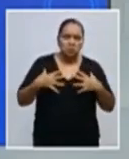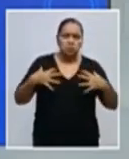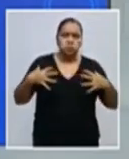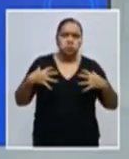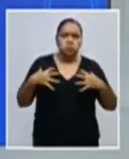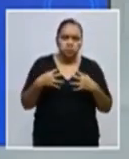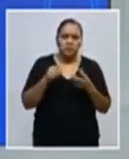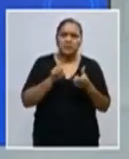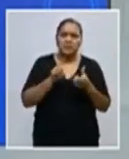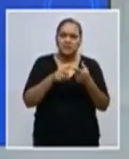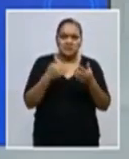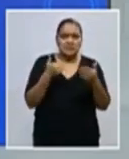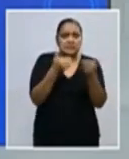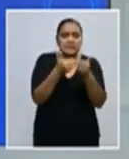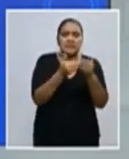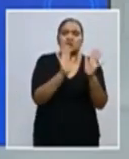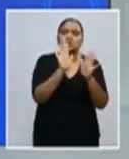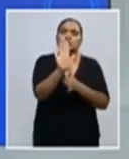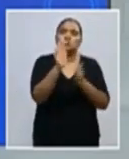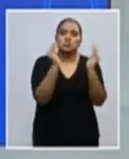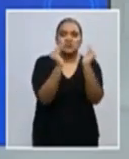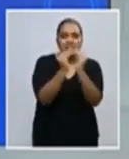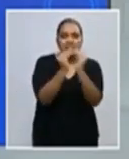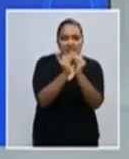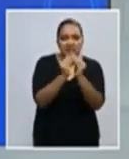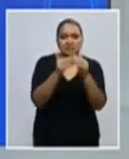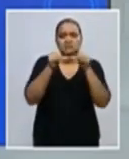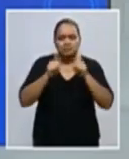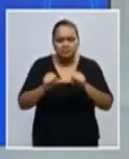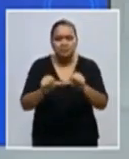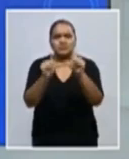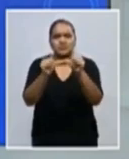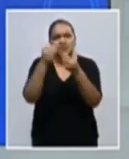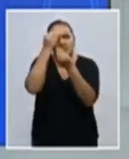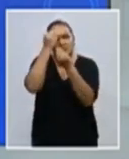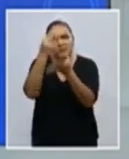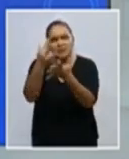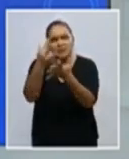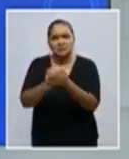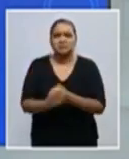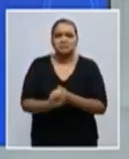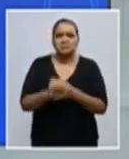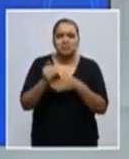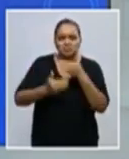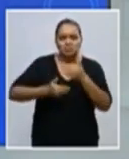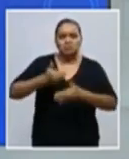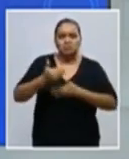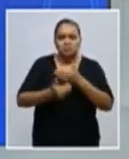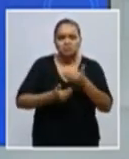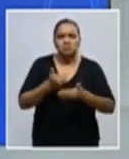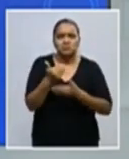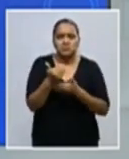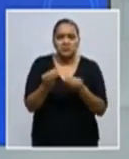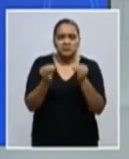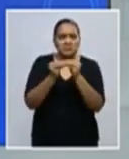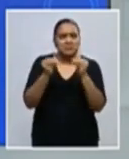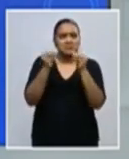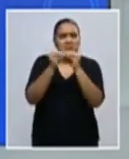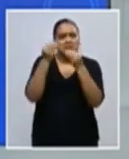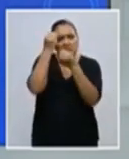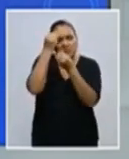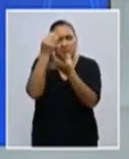cerca de su comunidad. Seguiremos informando. Esperemos que a medida transcurran los días podamos realizarse